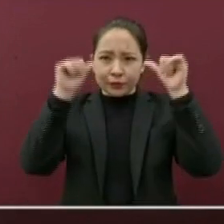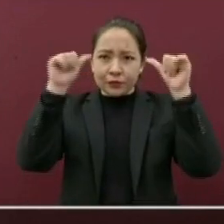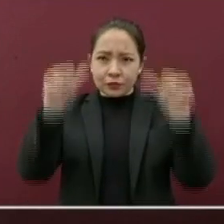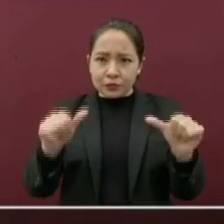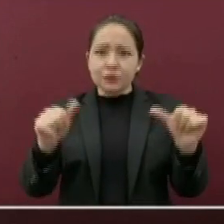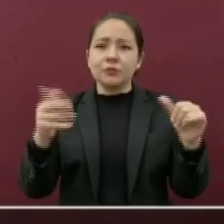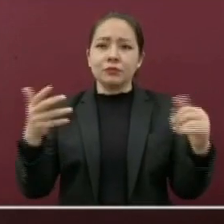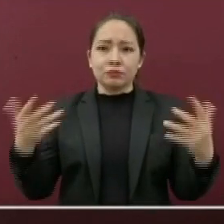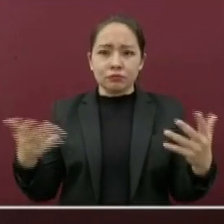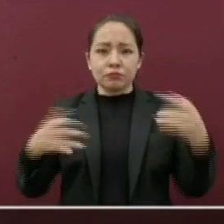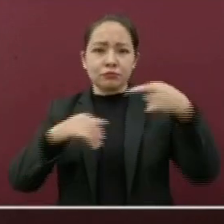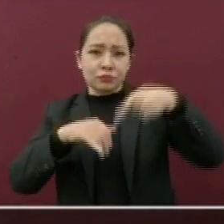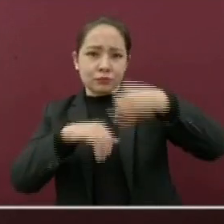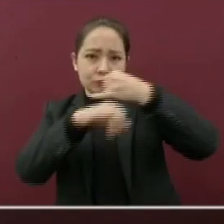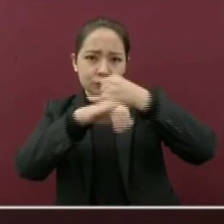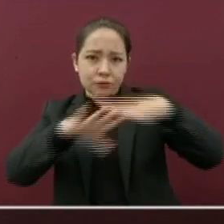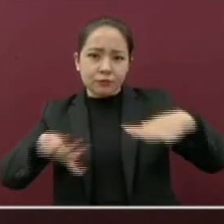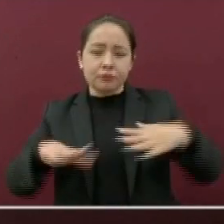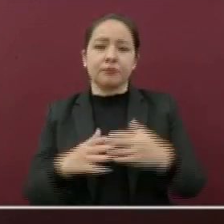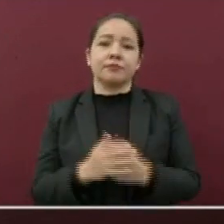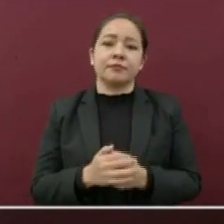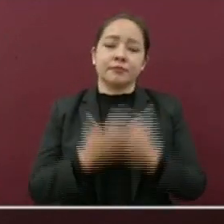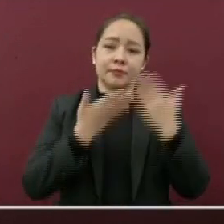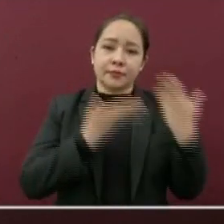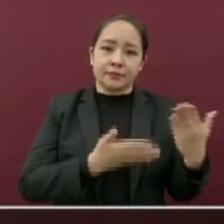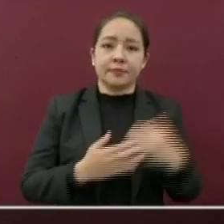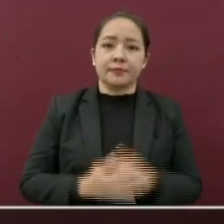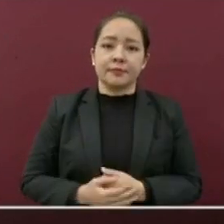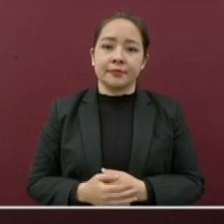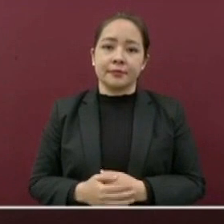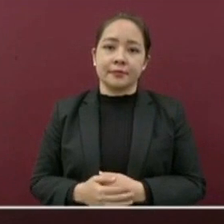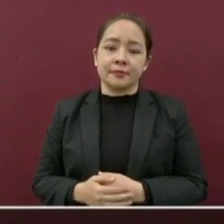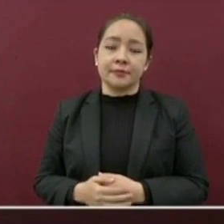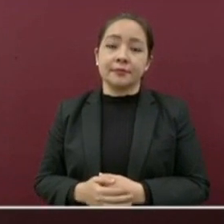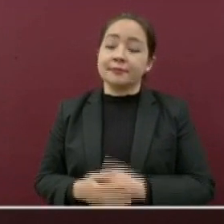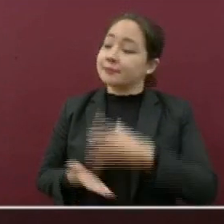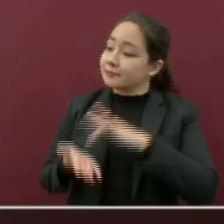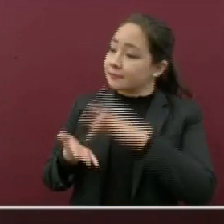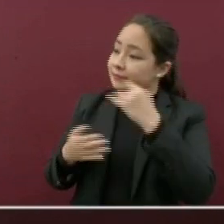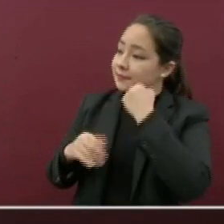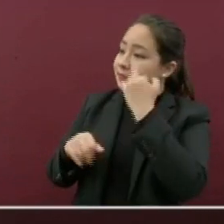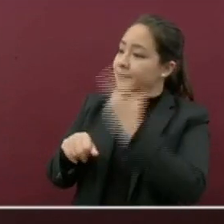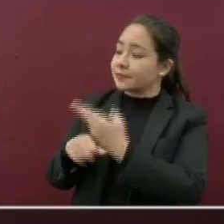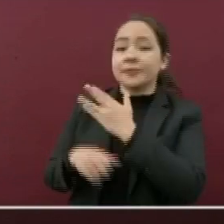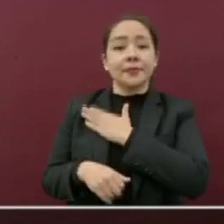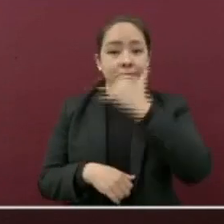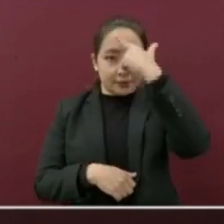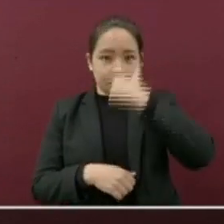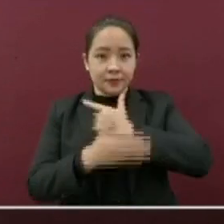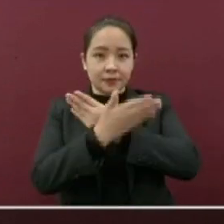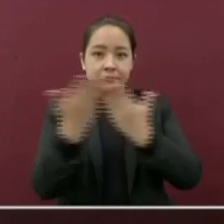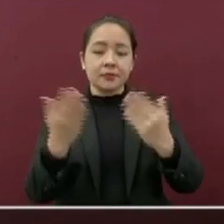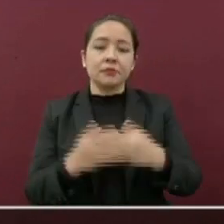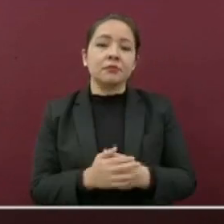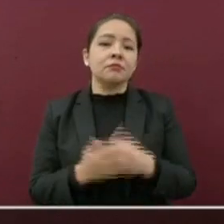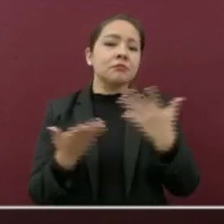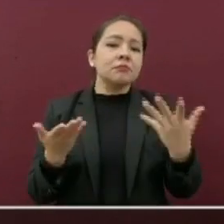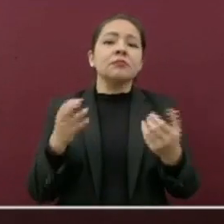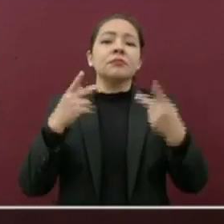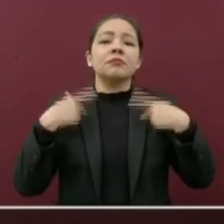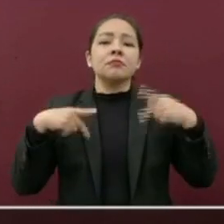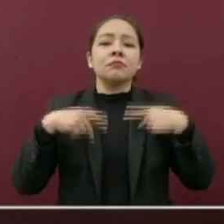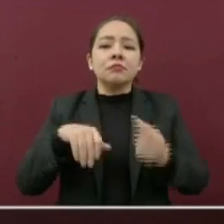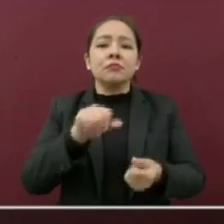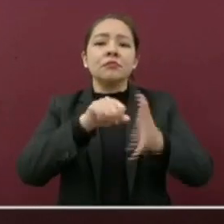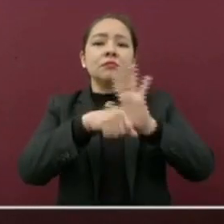atención a esta información. Adelante, doctor Espejo. Gracias, secretario. Buenas noches. Les informo sobre el comportamiento de los